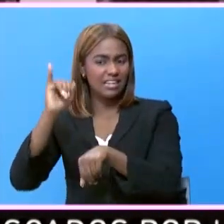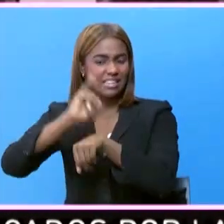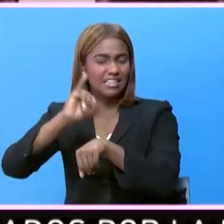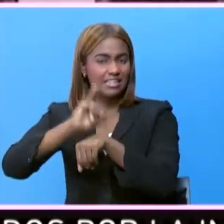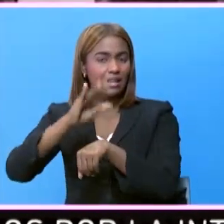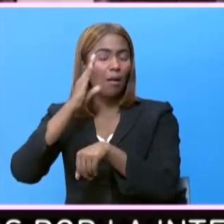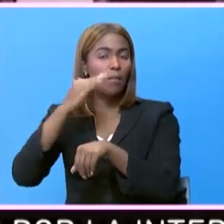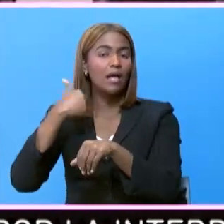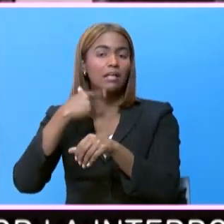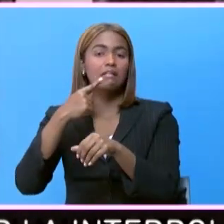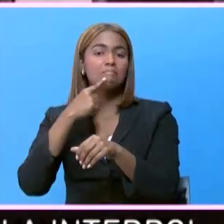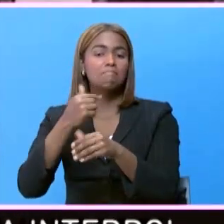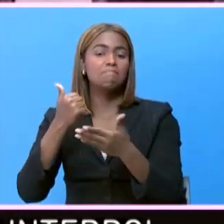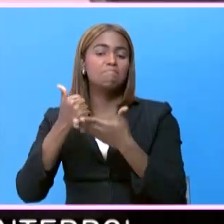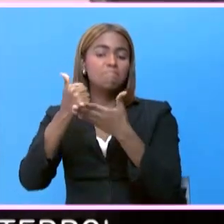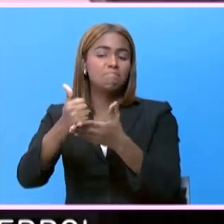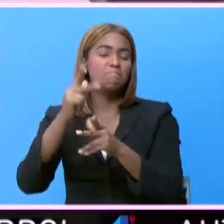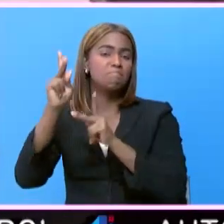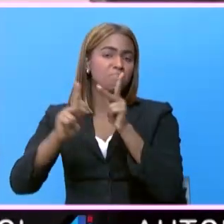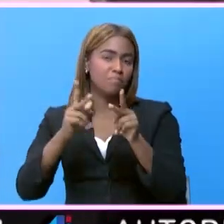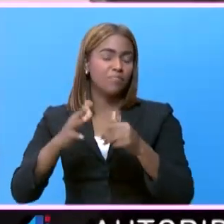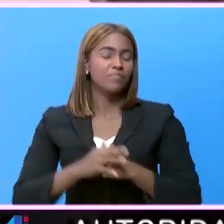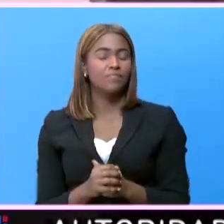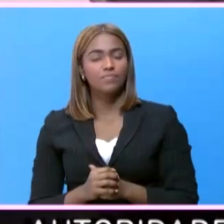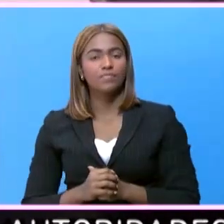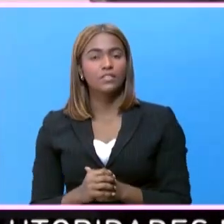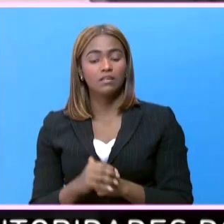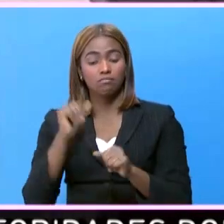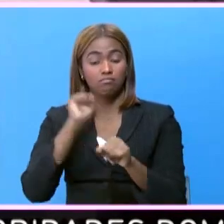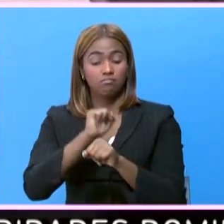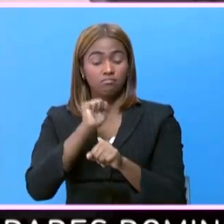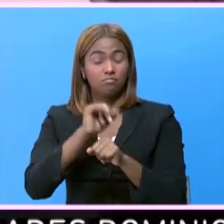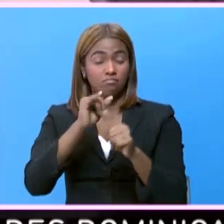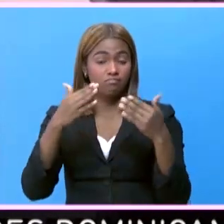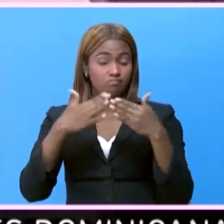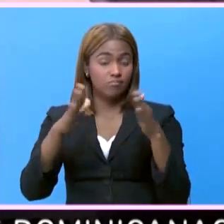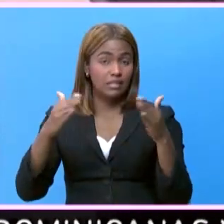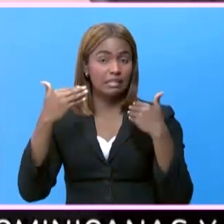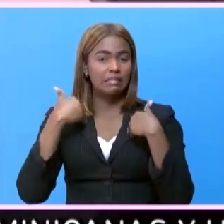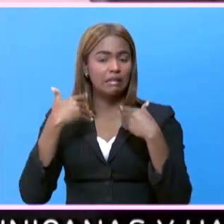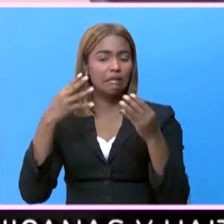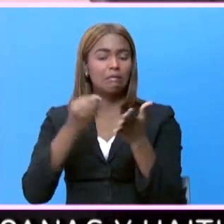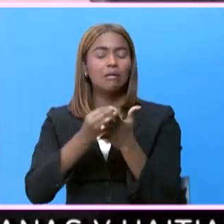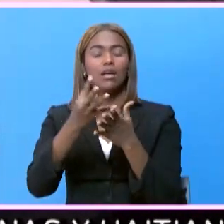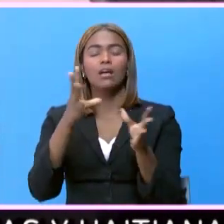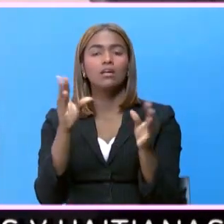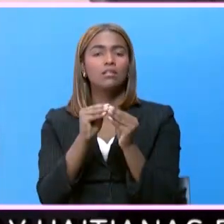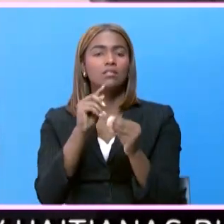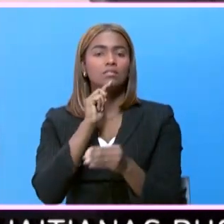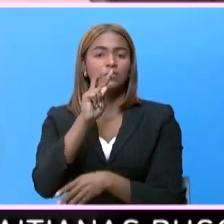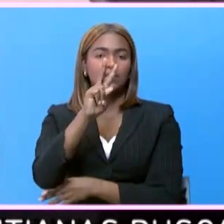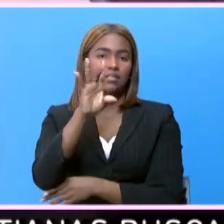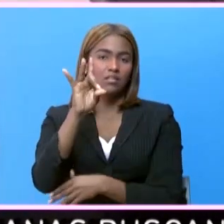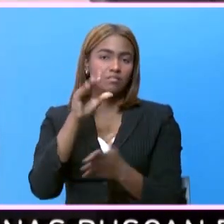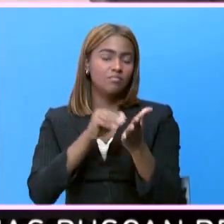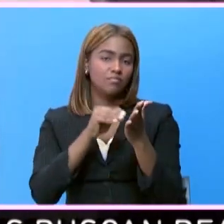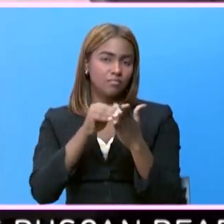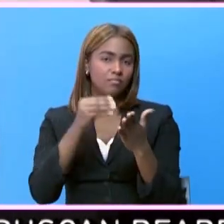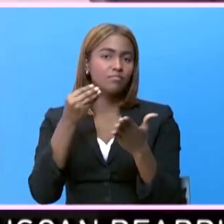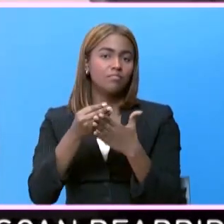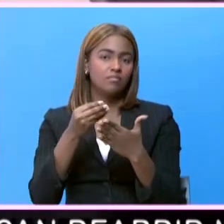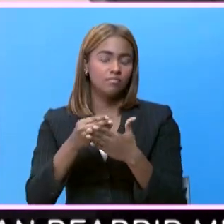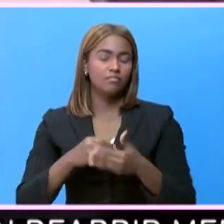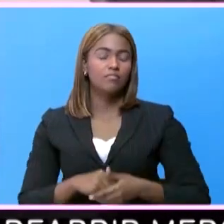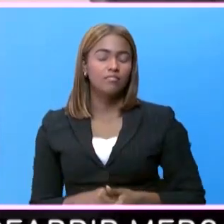Capotillo apela a manos solidarias. La obra en sentido general está valorada en 28 millones de pesos,